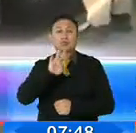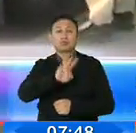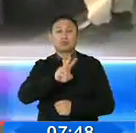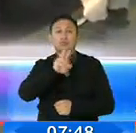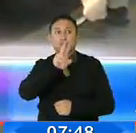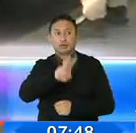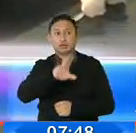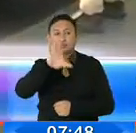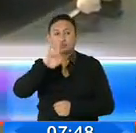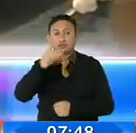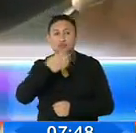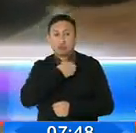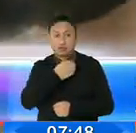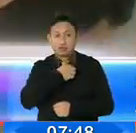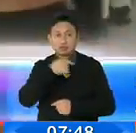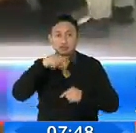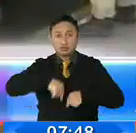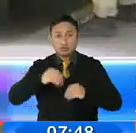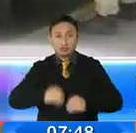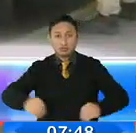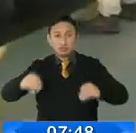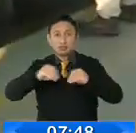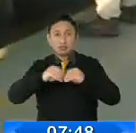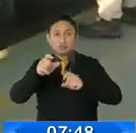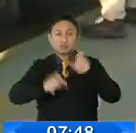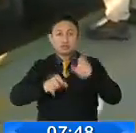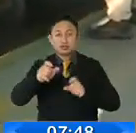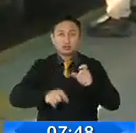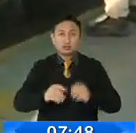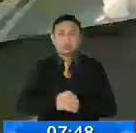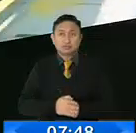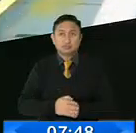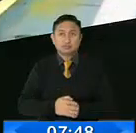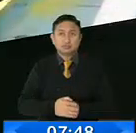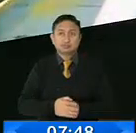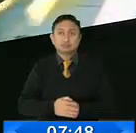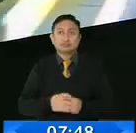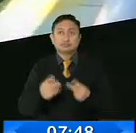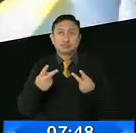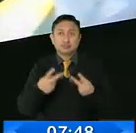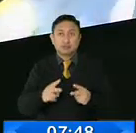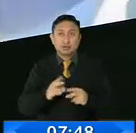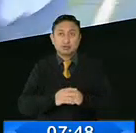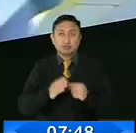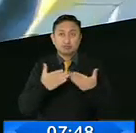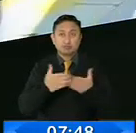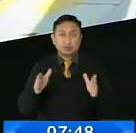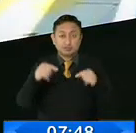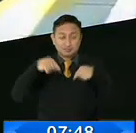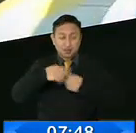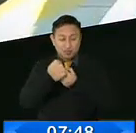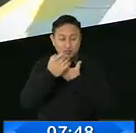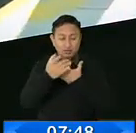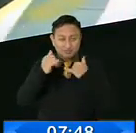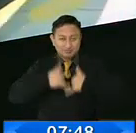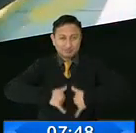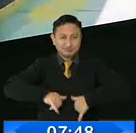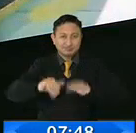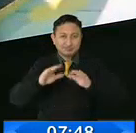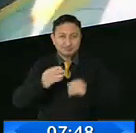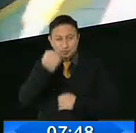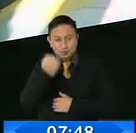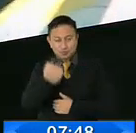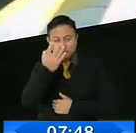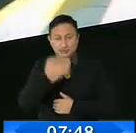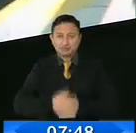agosto se decida, se incrementa el número de usuarios y con ello también aperturar las terminales. Esa la información. Ustedes continúan con más.